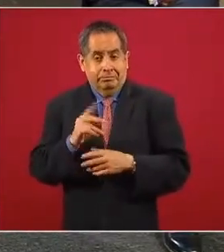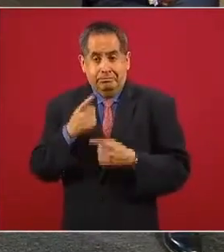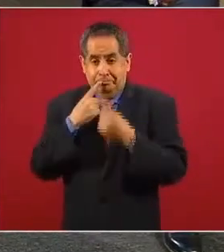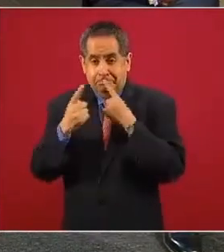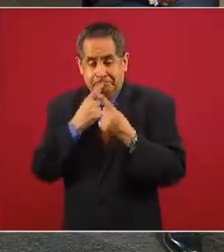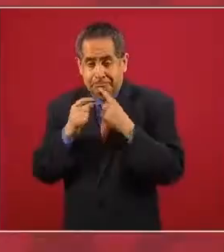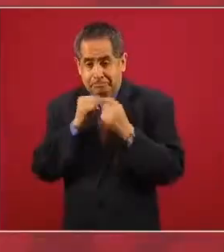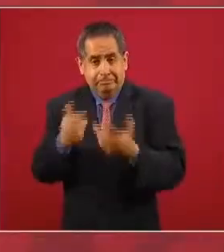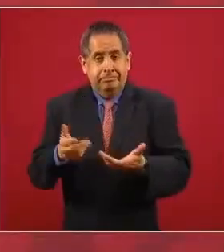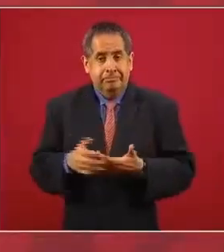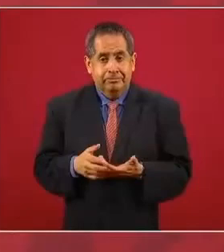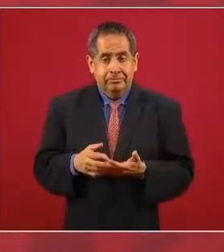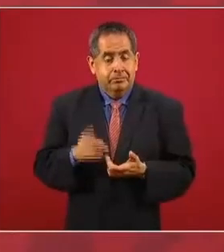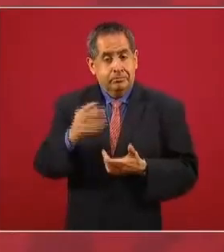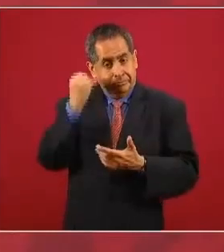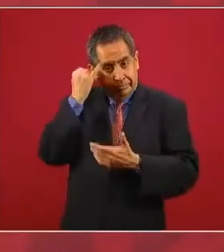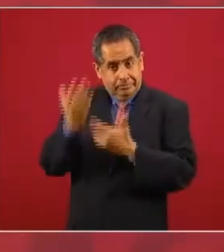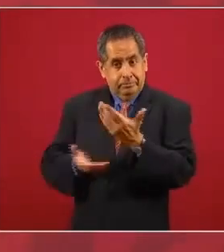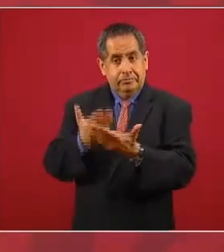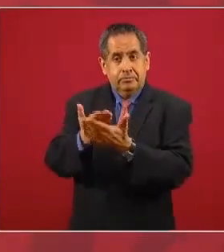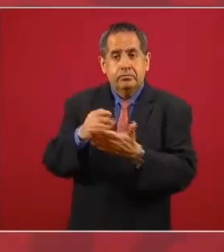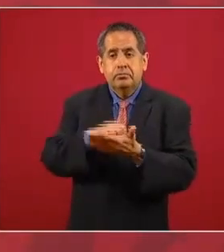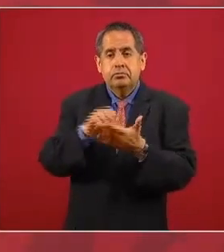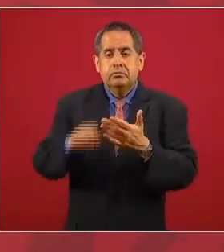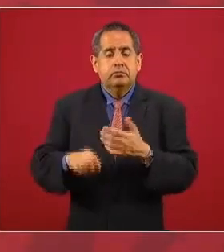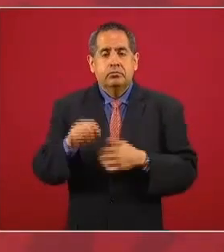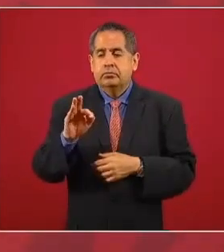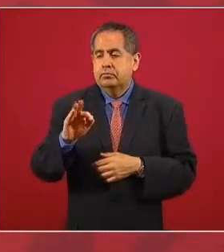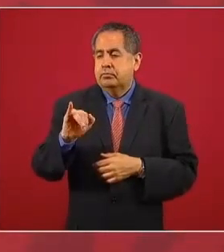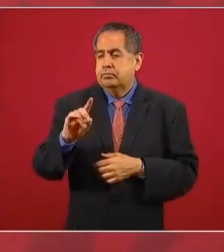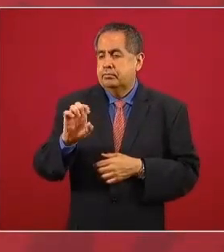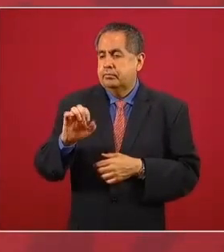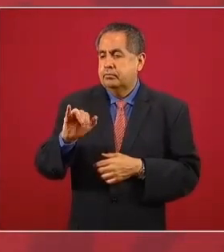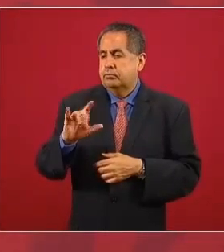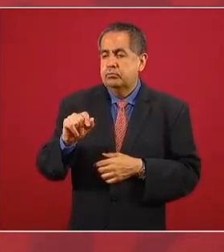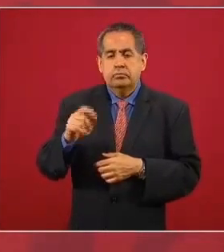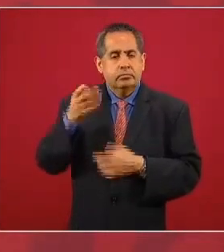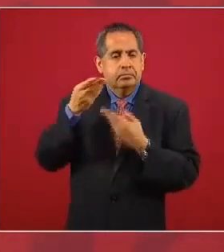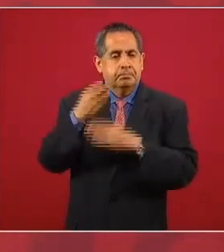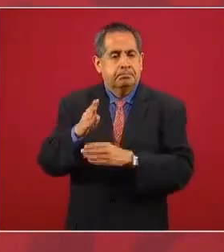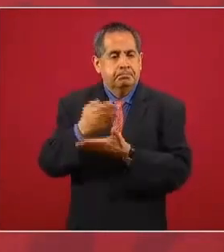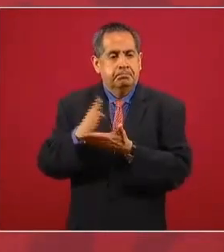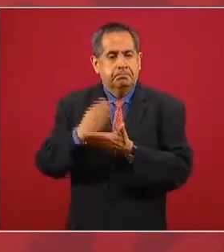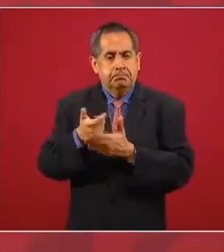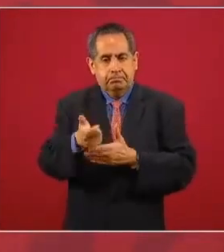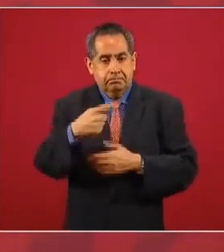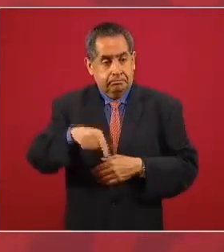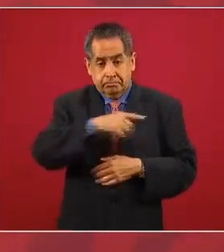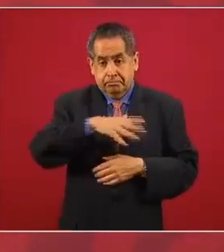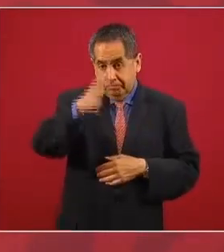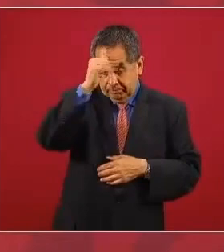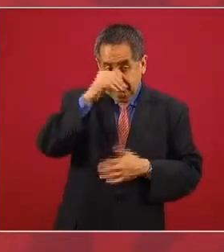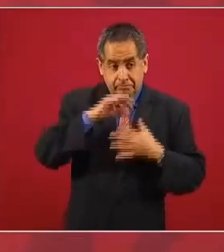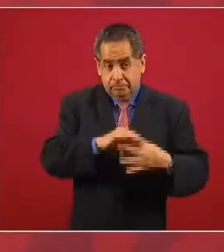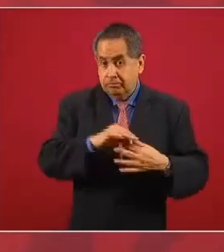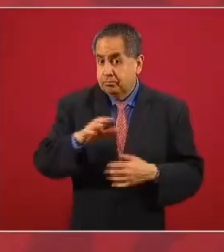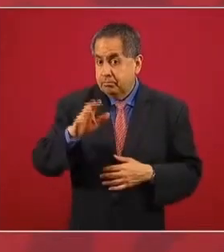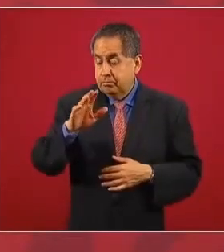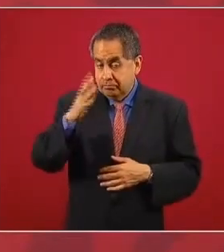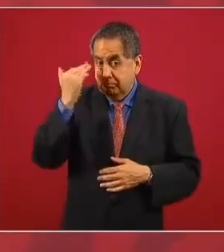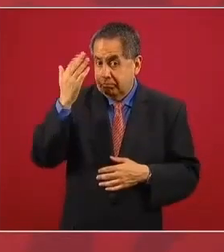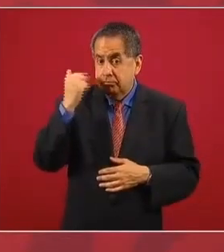Una iniciativa, la de los fideicomisos. Fue un acuerdo que